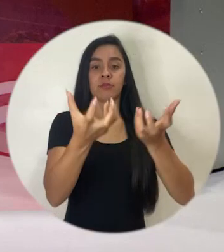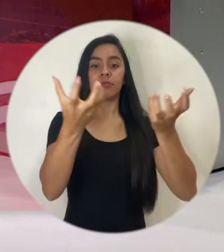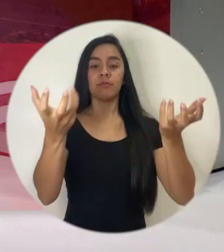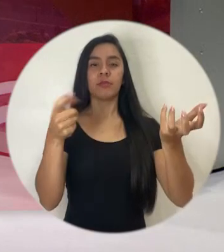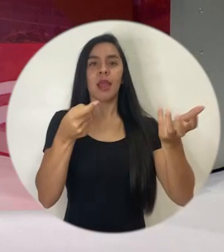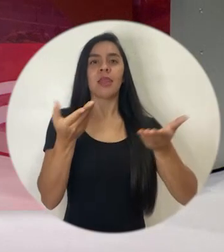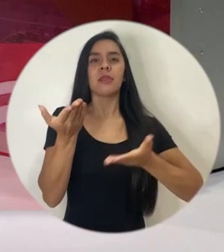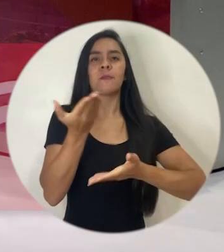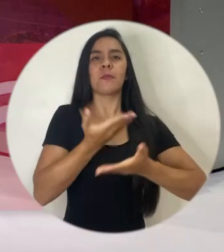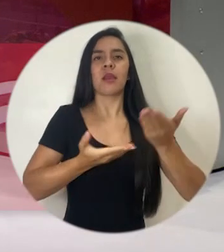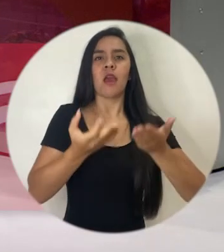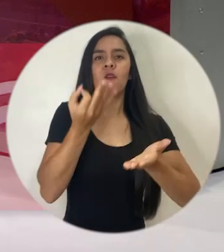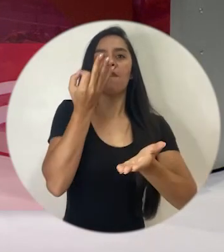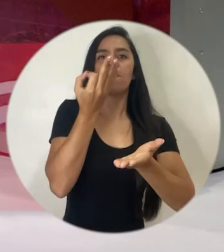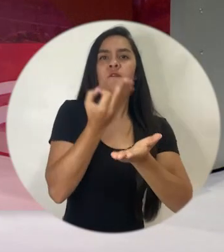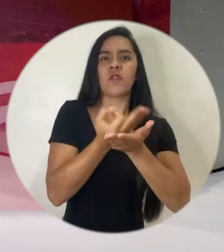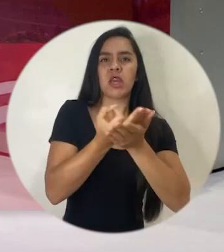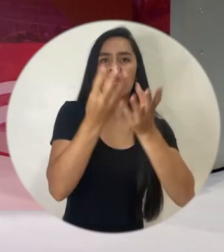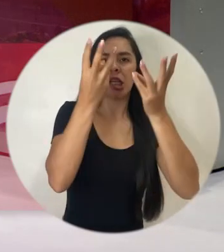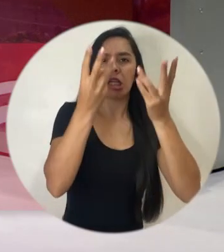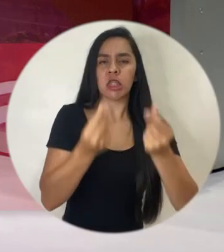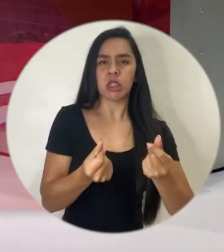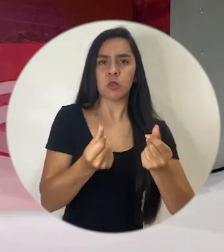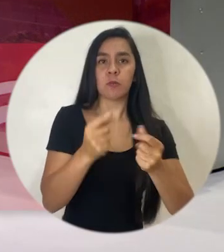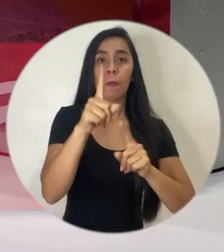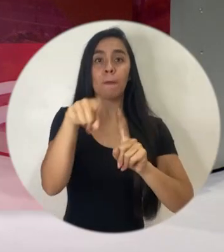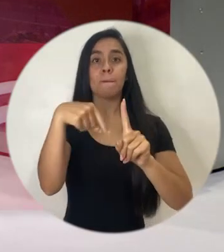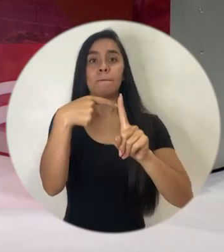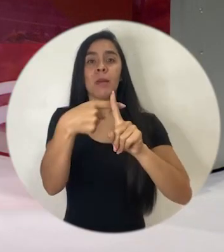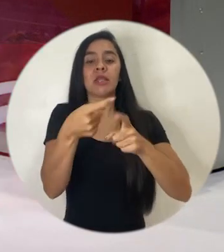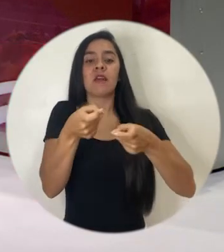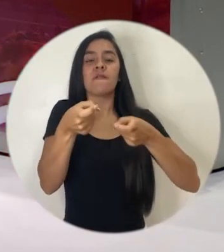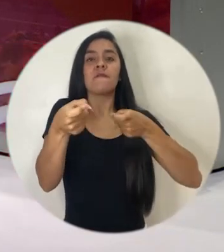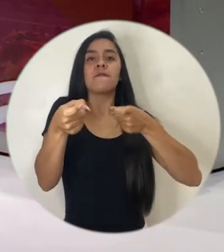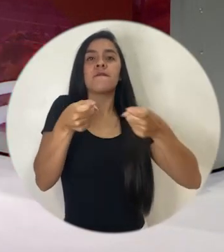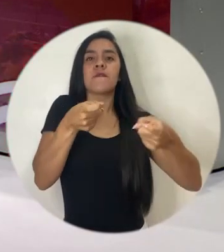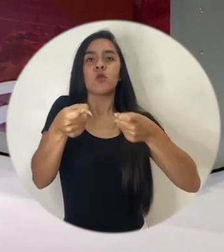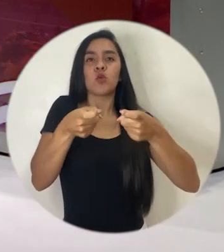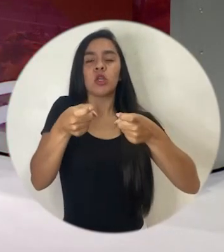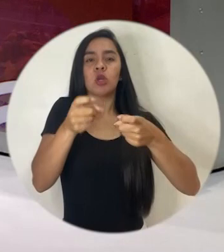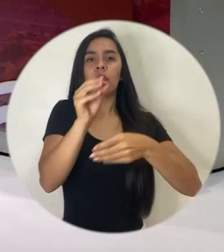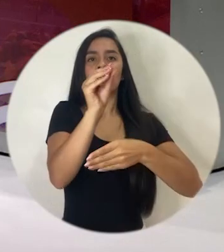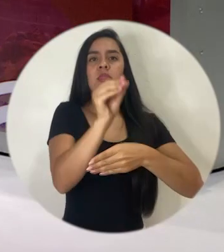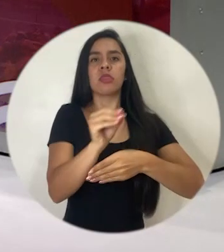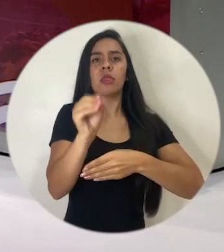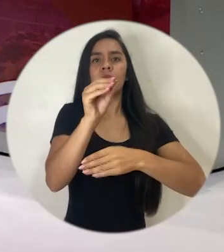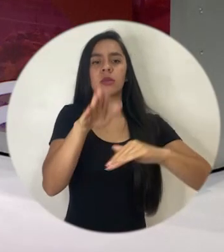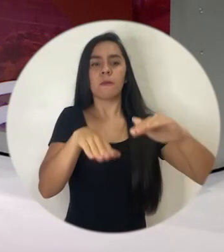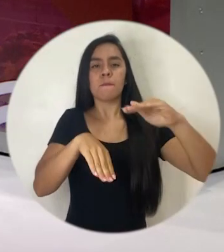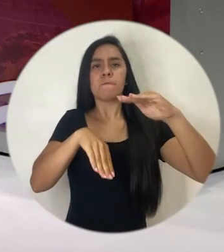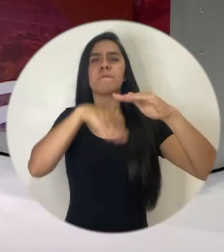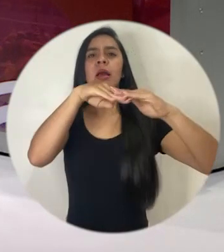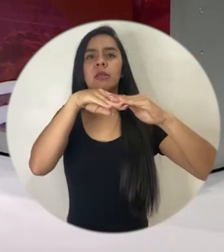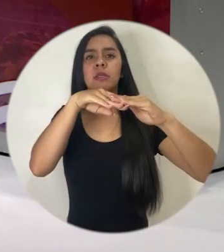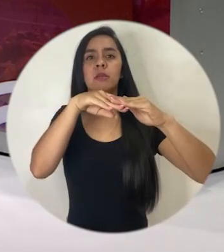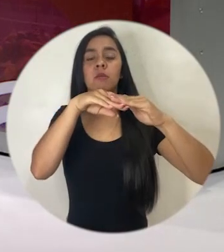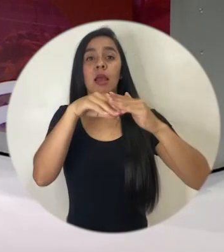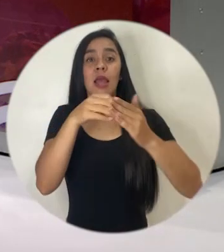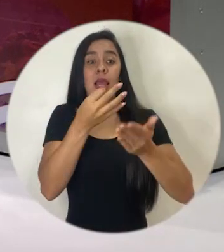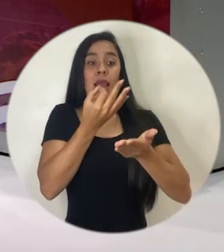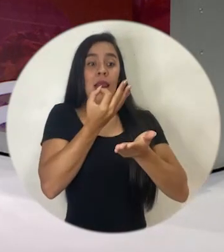financiero y la regulación de la tasa máxima a la cual el sistema financiero formal